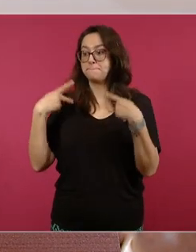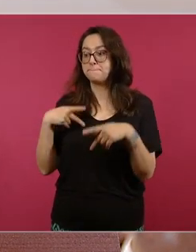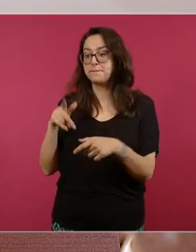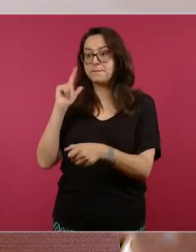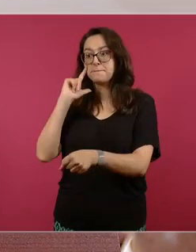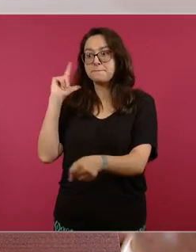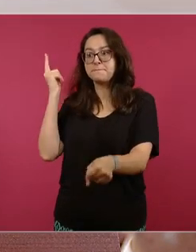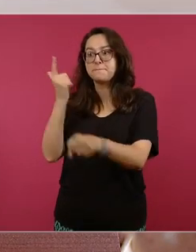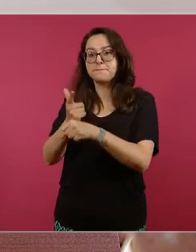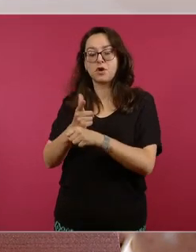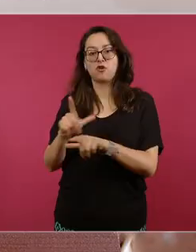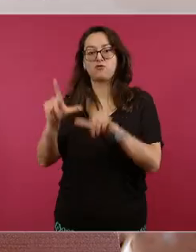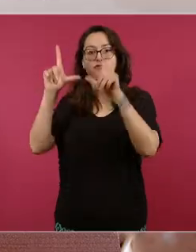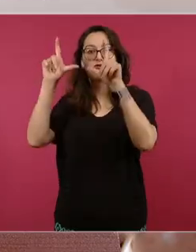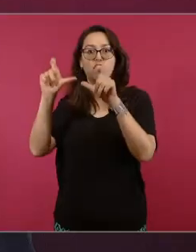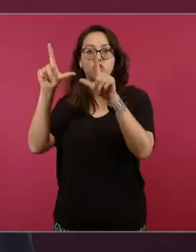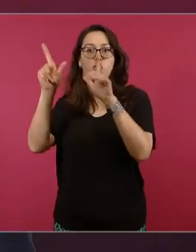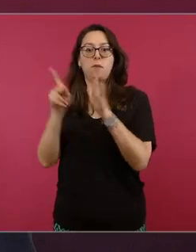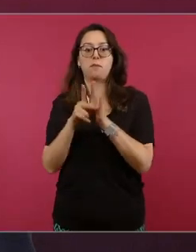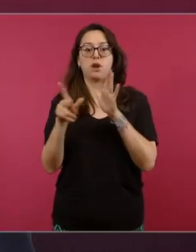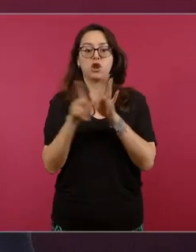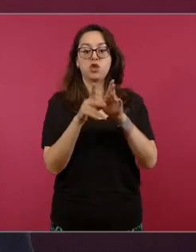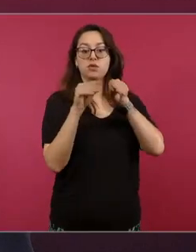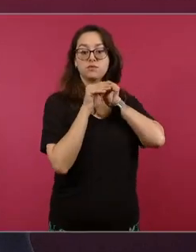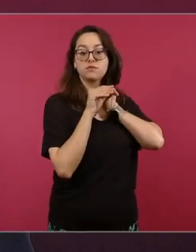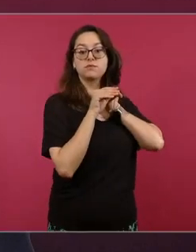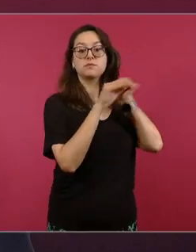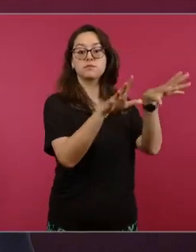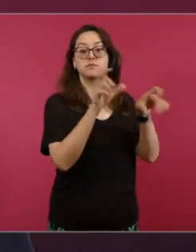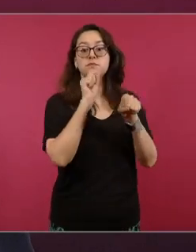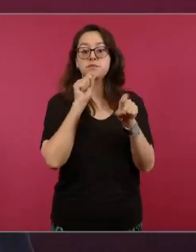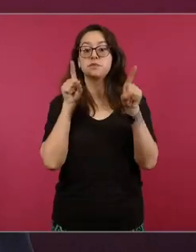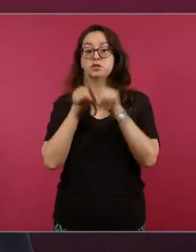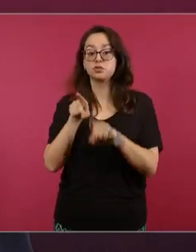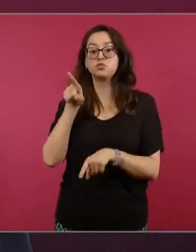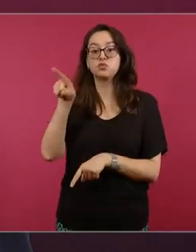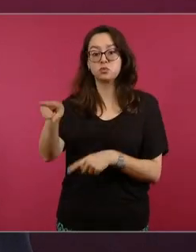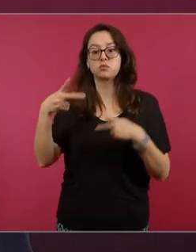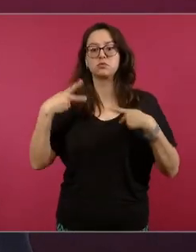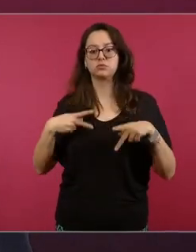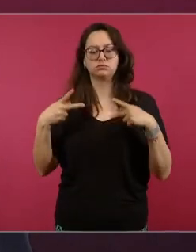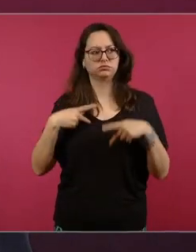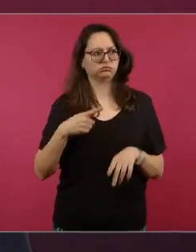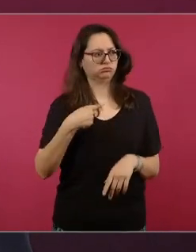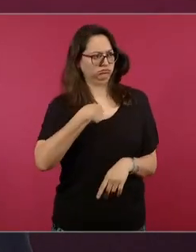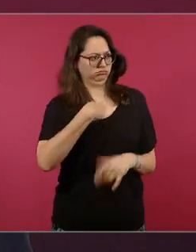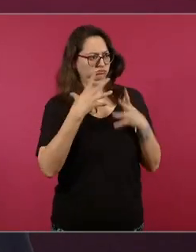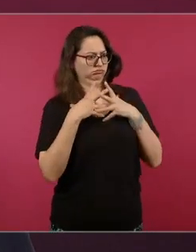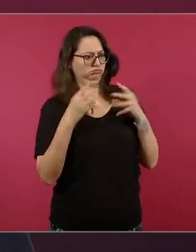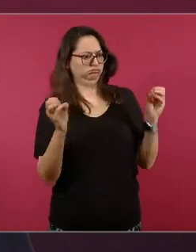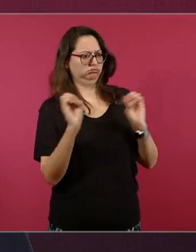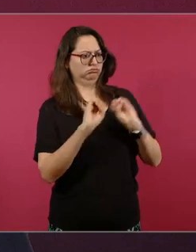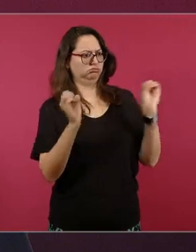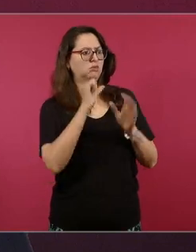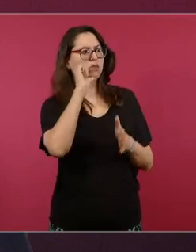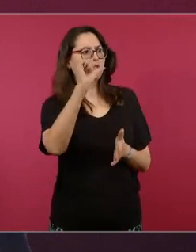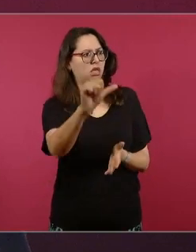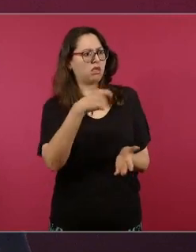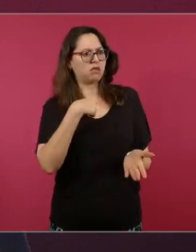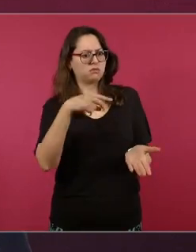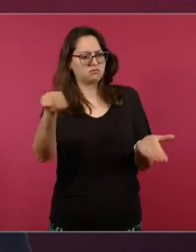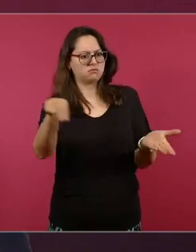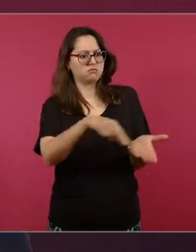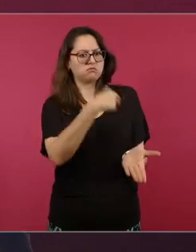localizada realiza un escrito autógrafo y coloca sus huellas dactilares y hay un